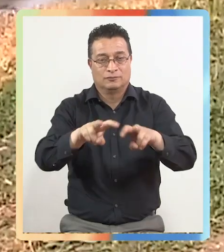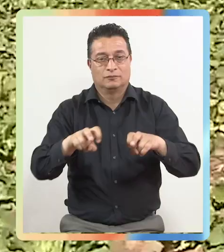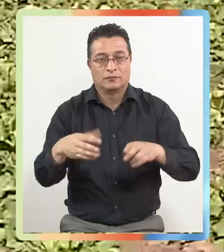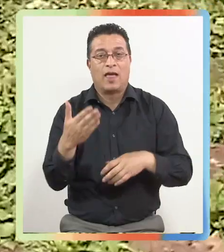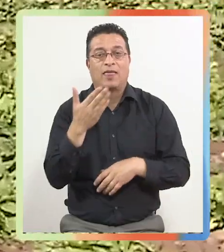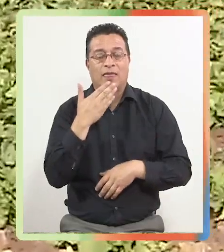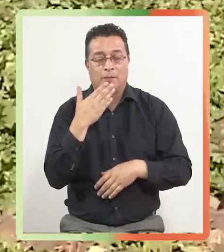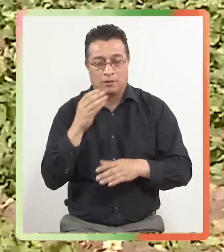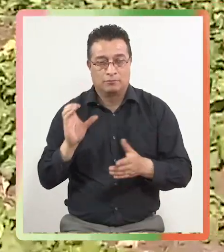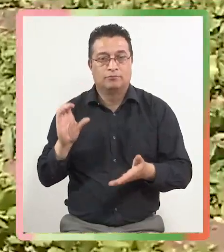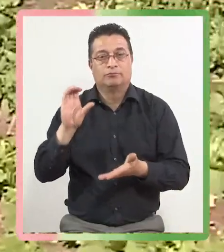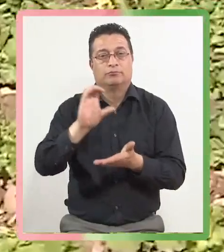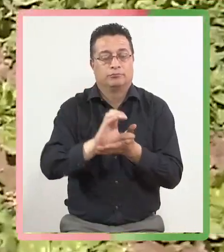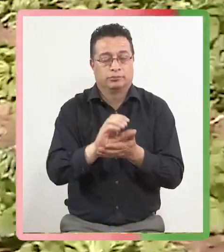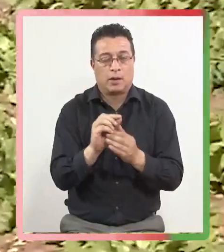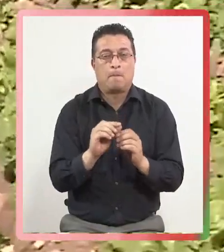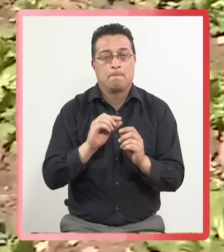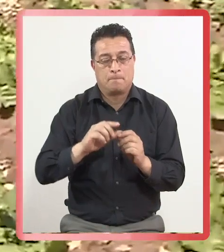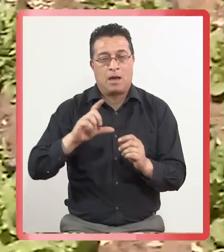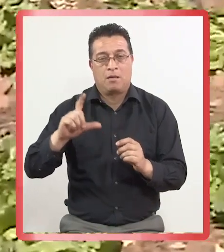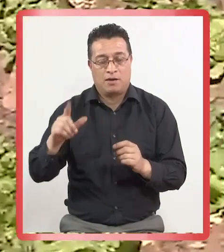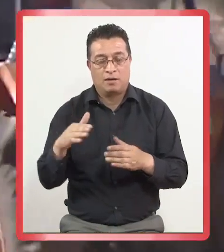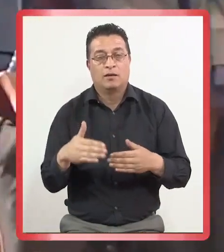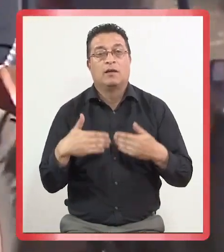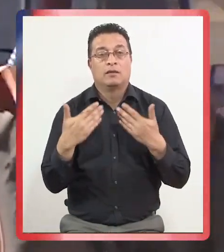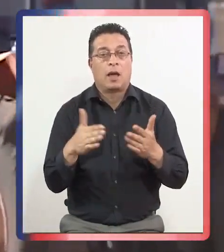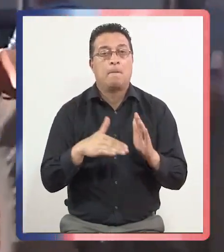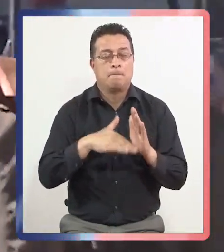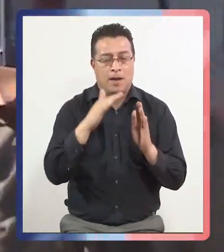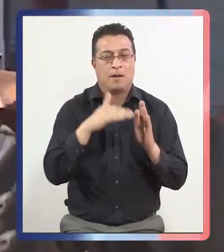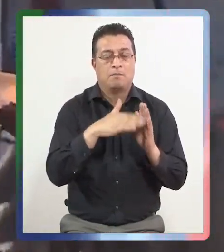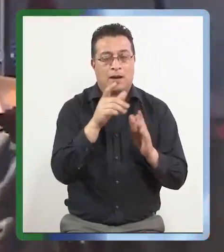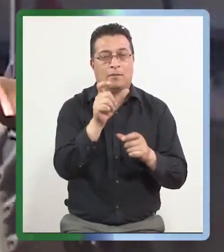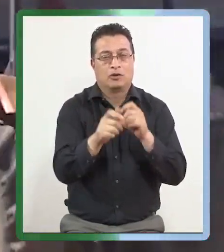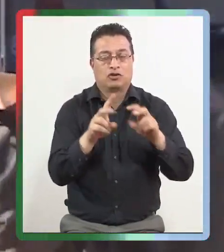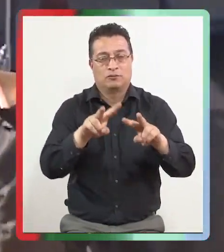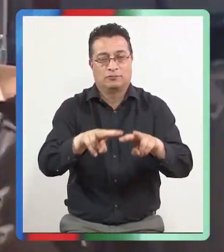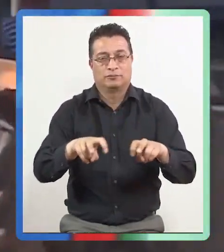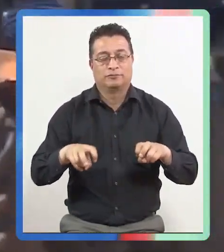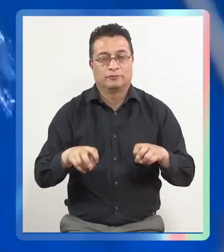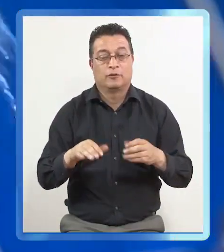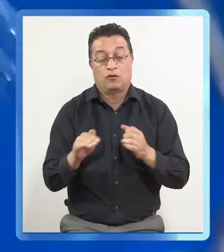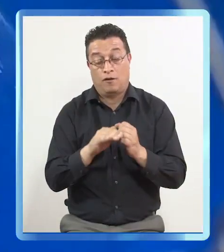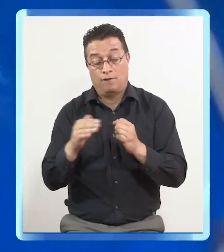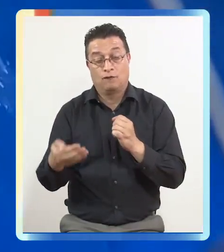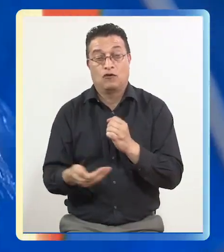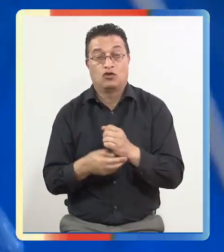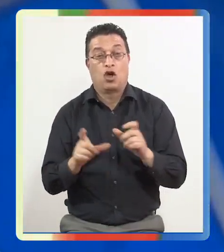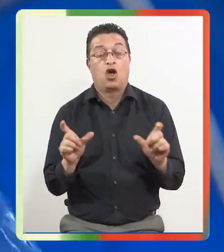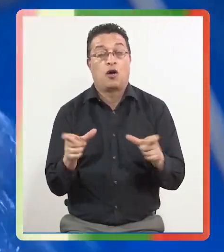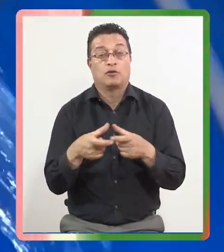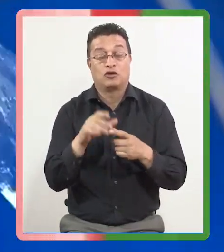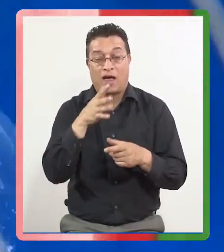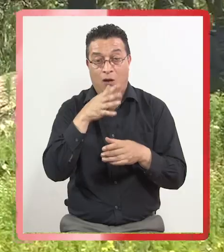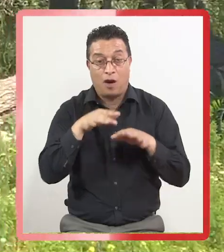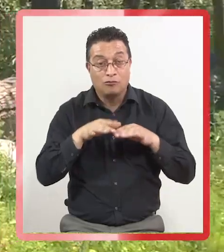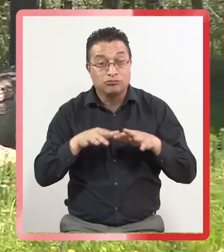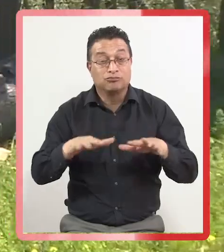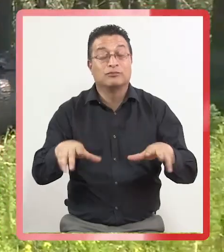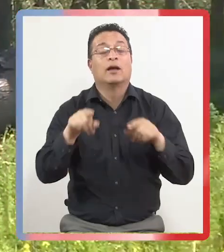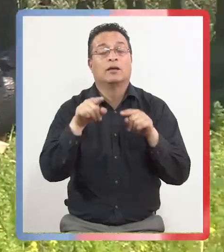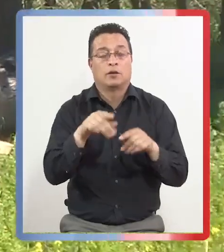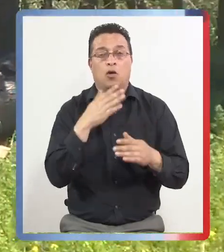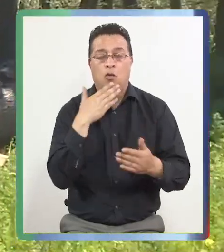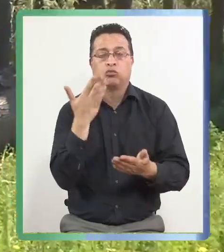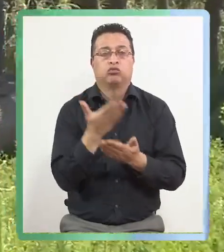donde también el presupuesto ha ido aumentando y hemos ido llegando a más agricultores. A través de los fondos de la Comisión de Riego se realizará la